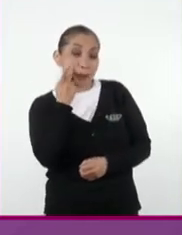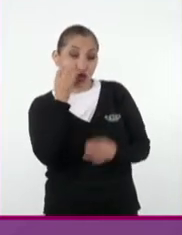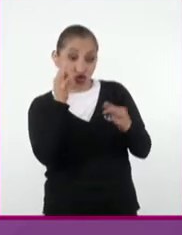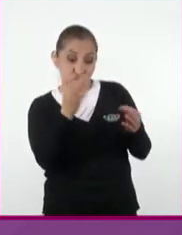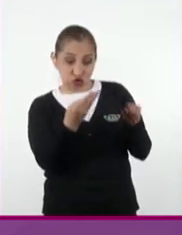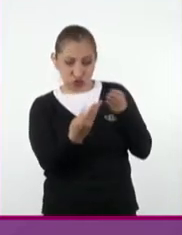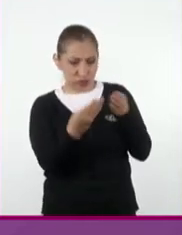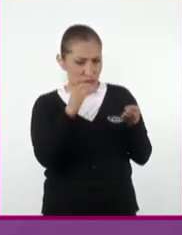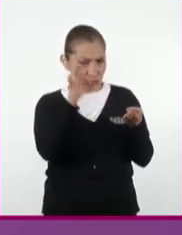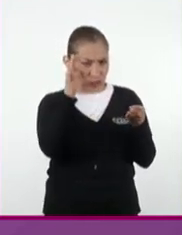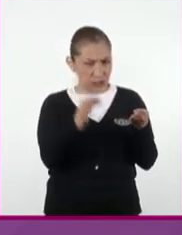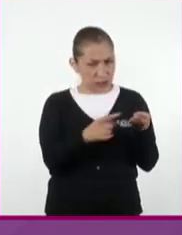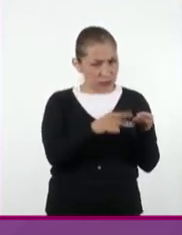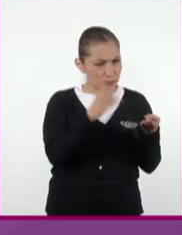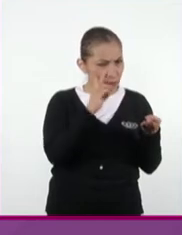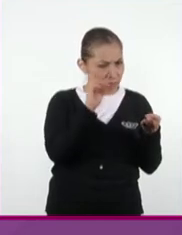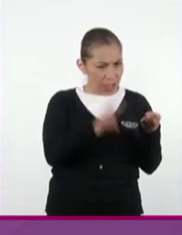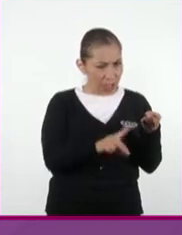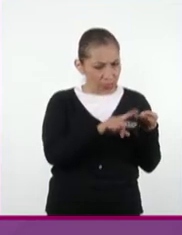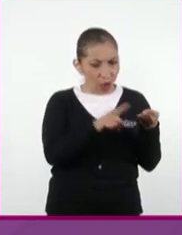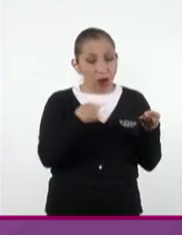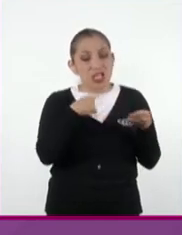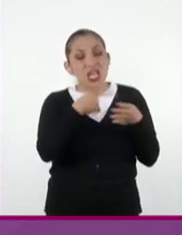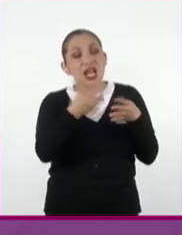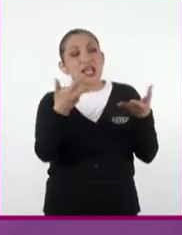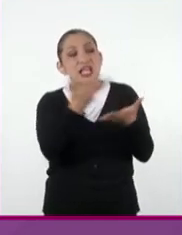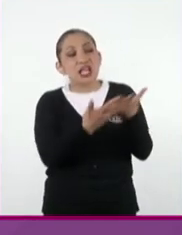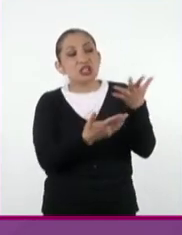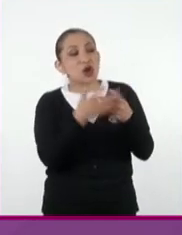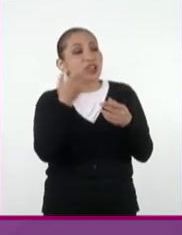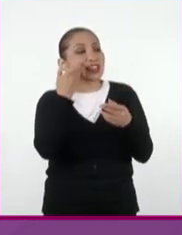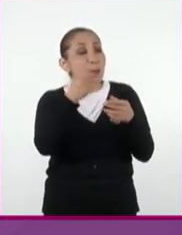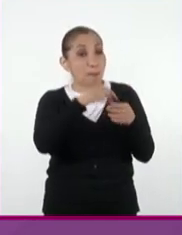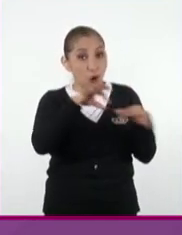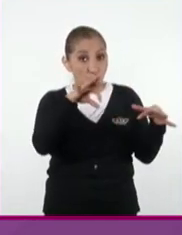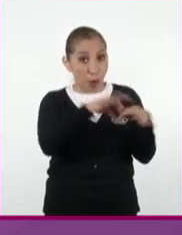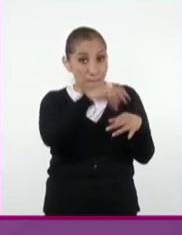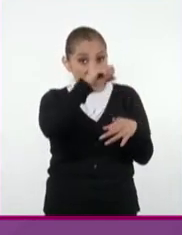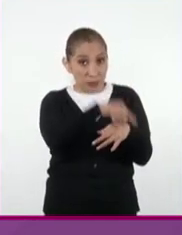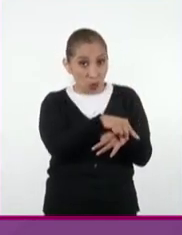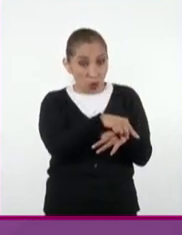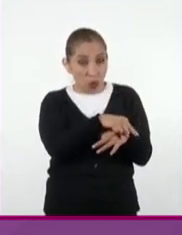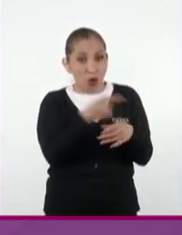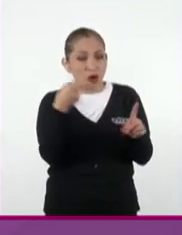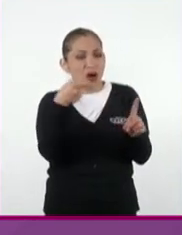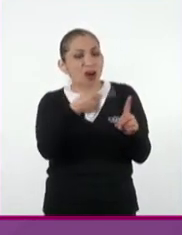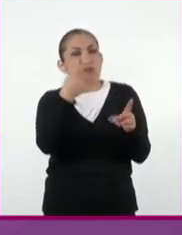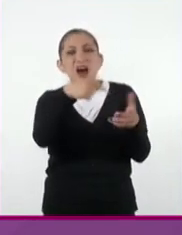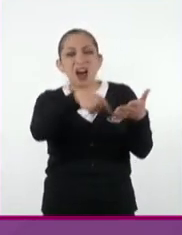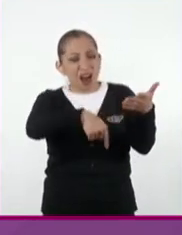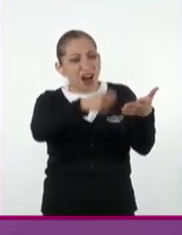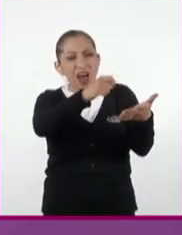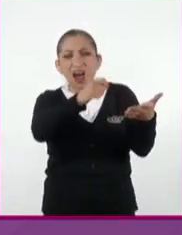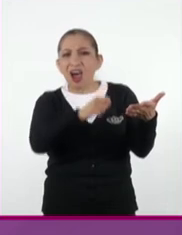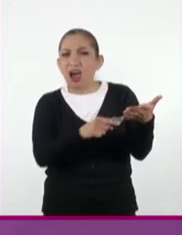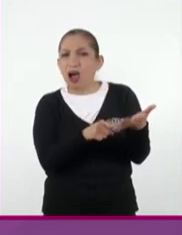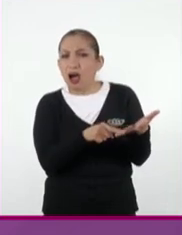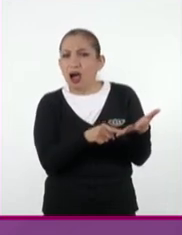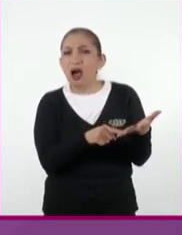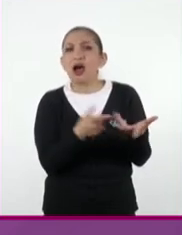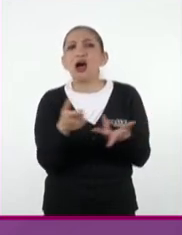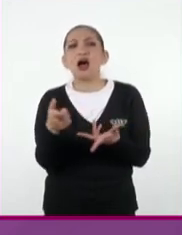autenticidad, la autoría y época a la que pertenece la fuente. ¿Cuál fue el objetivo original de su creación?